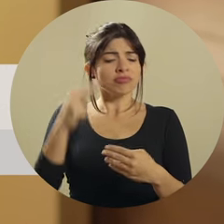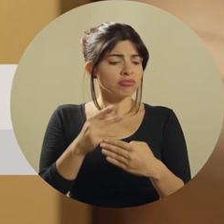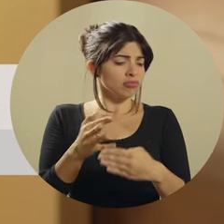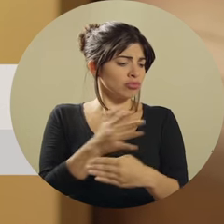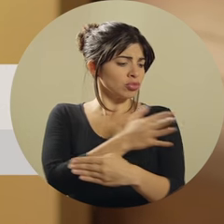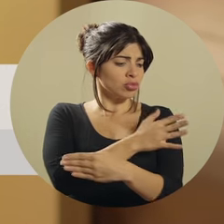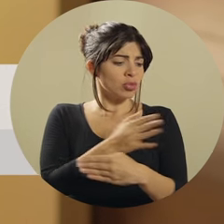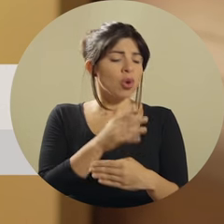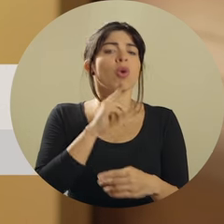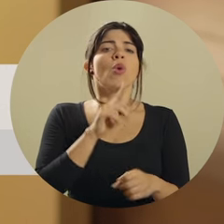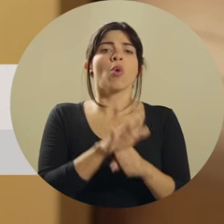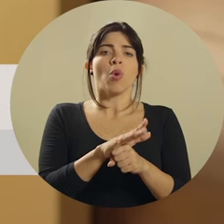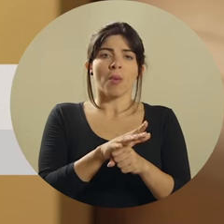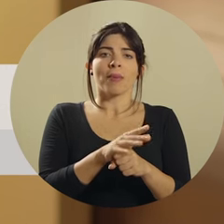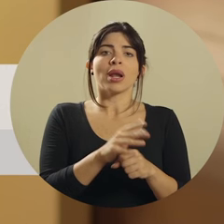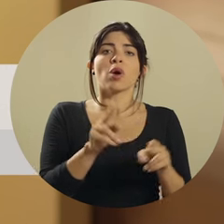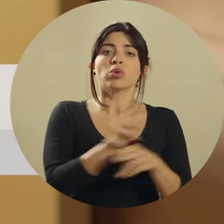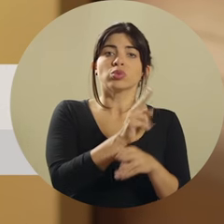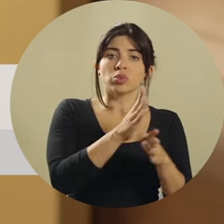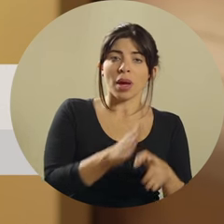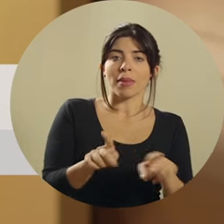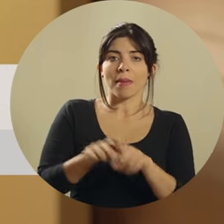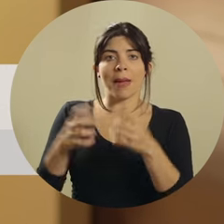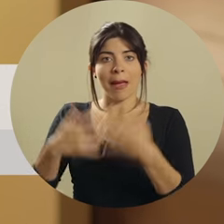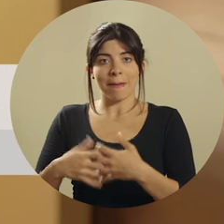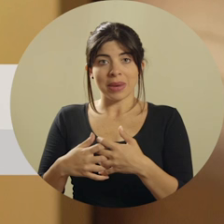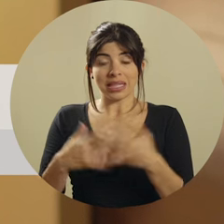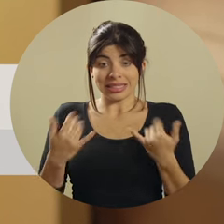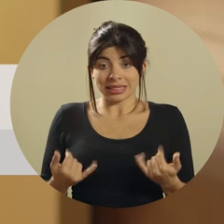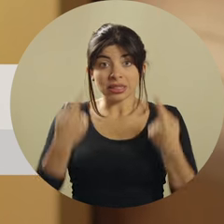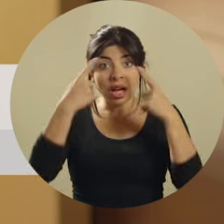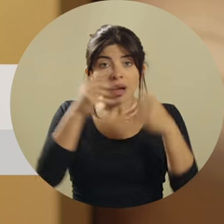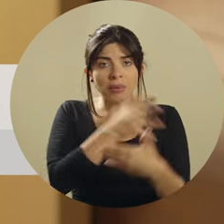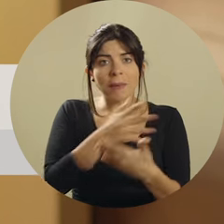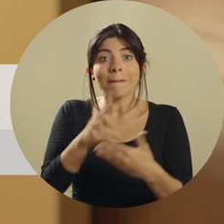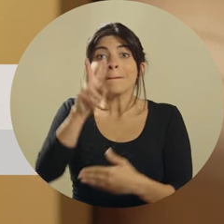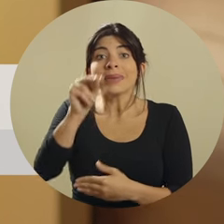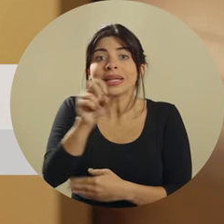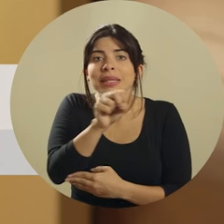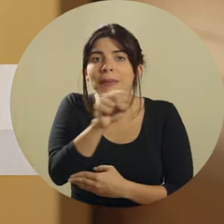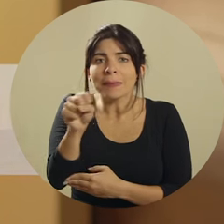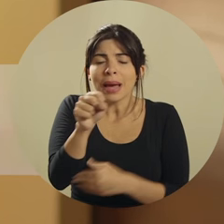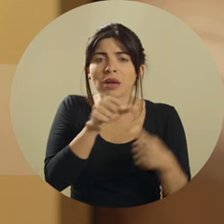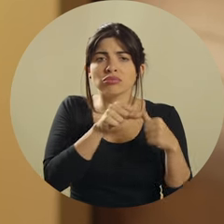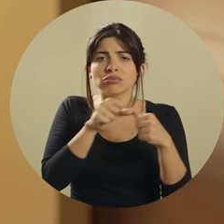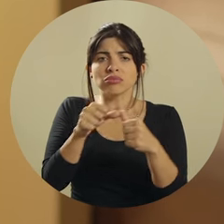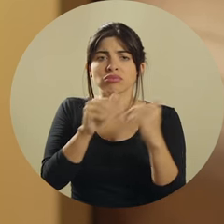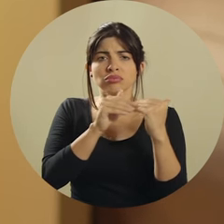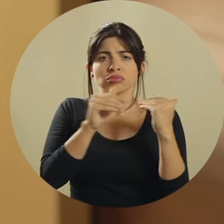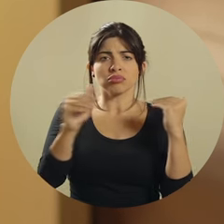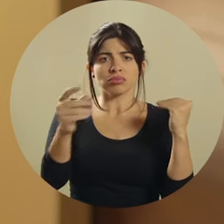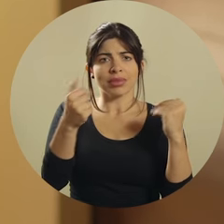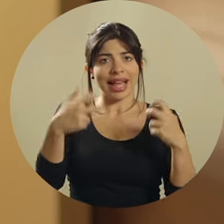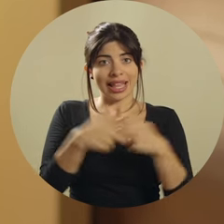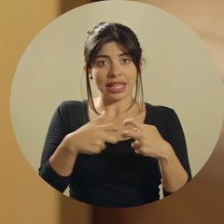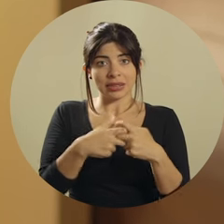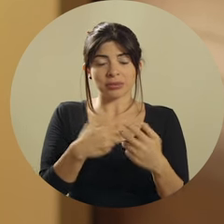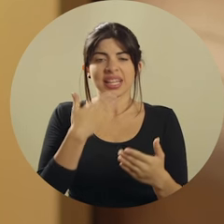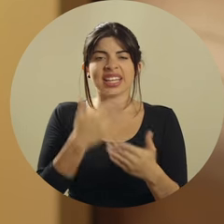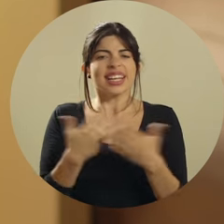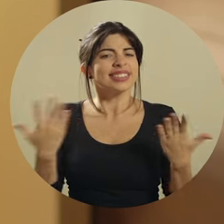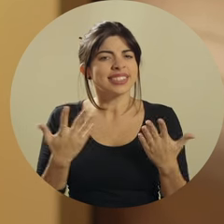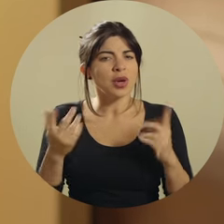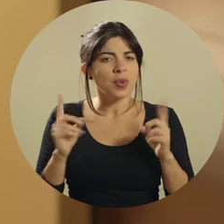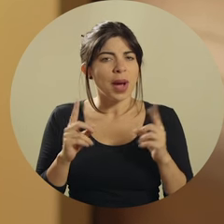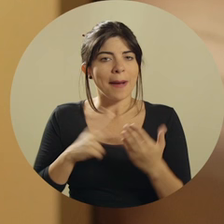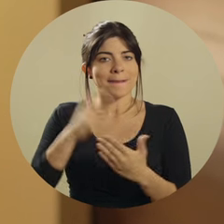cumplimos tanto con los usuarios como con las empresas. Tenemos 20 meses de tarifas eléctricas estables y gracias al Plan